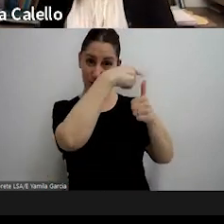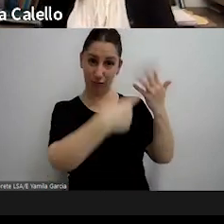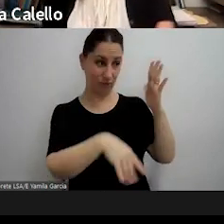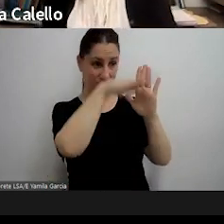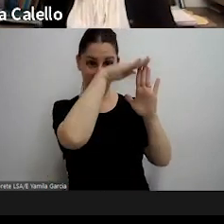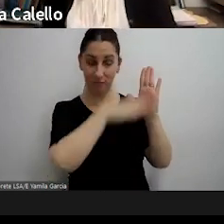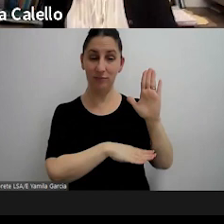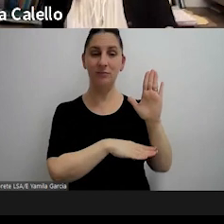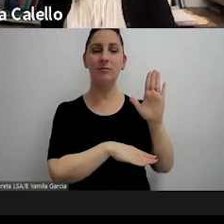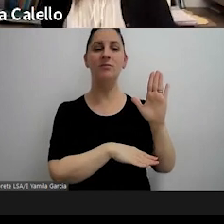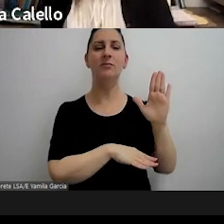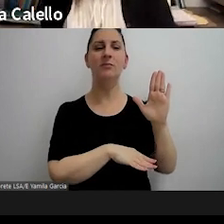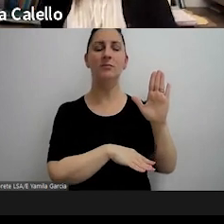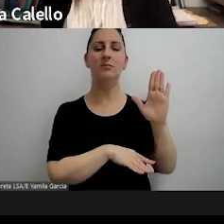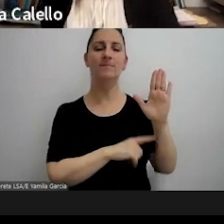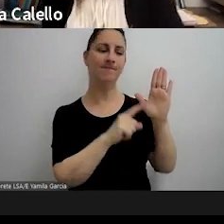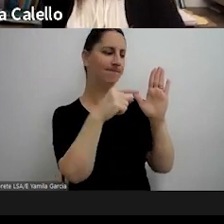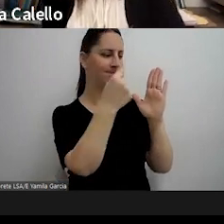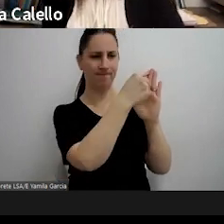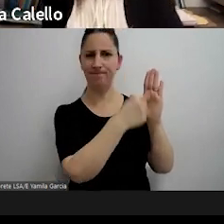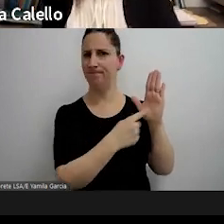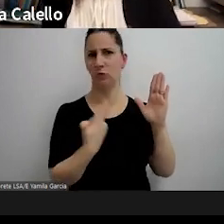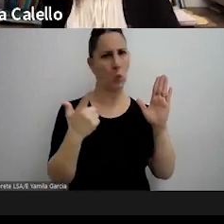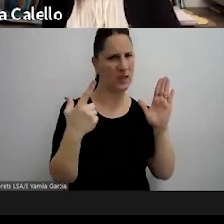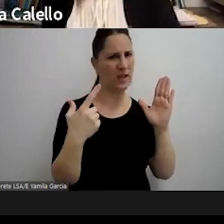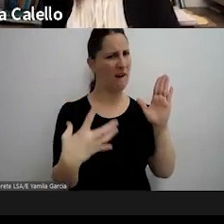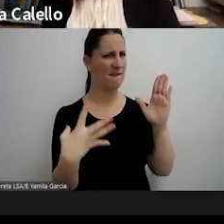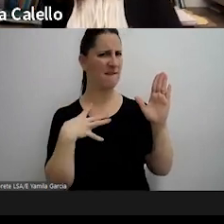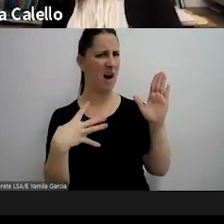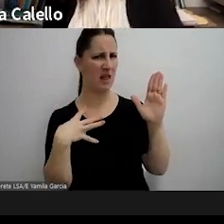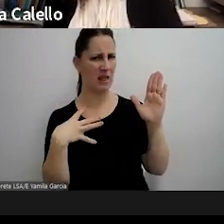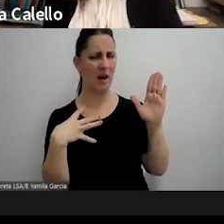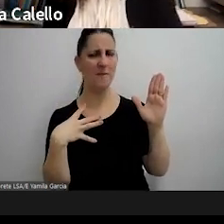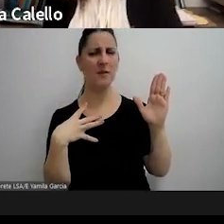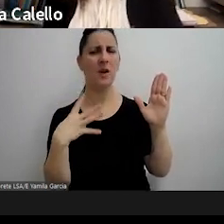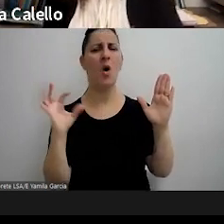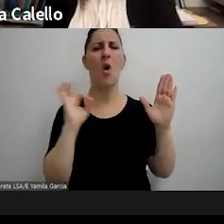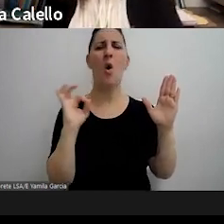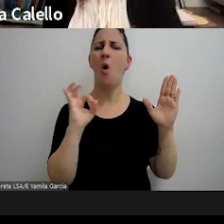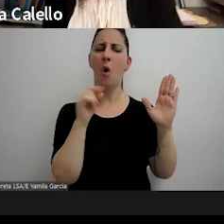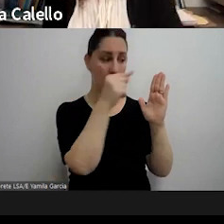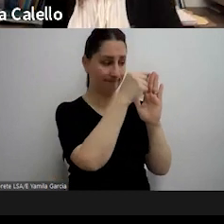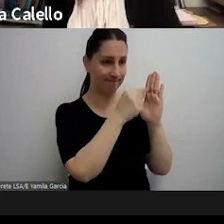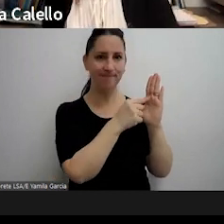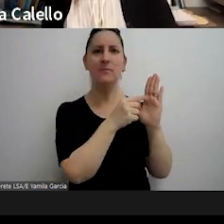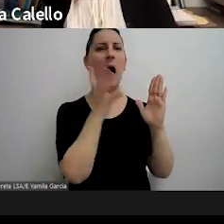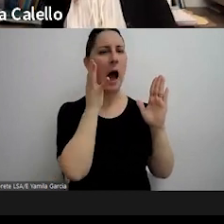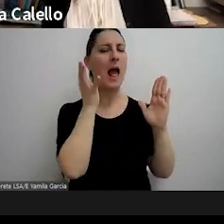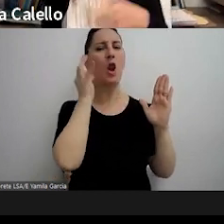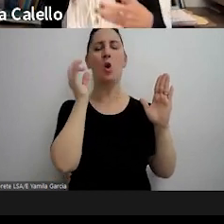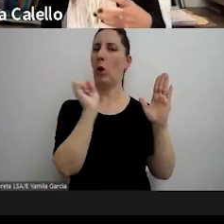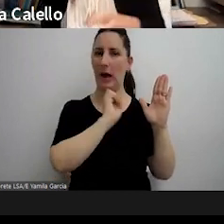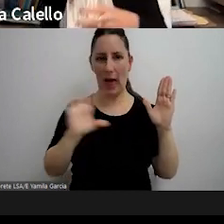decía faltan o tienen un vicio grave o sea